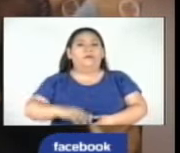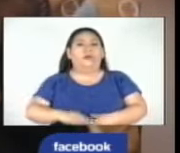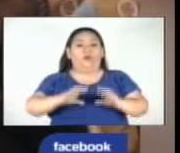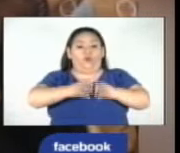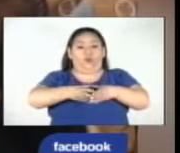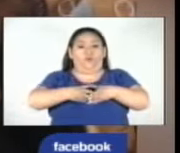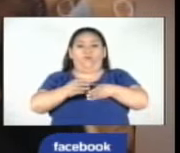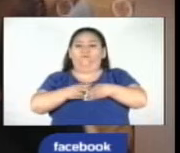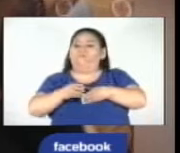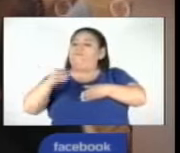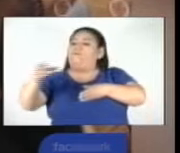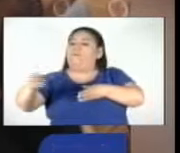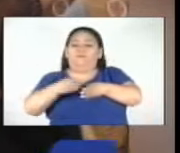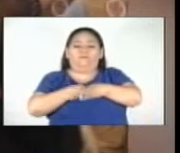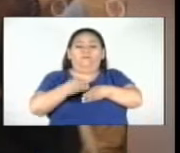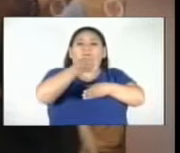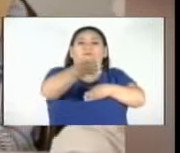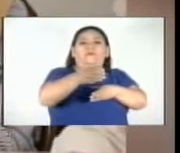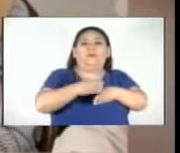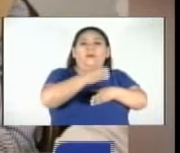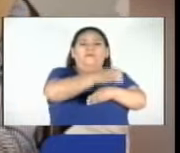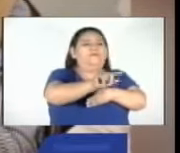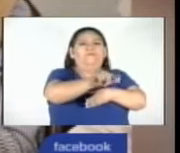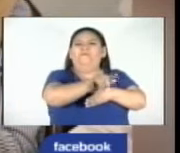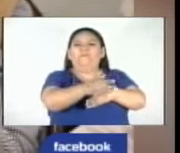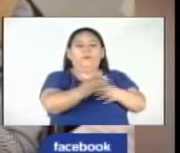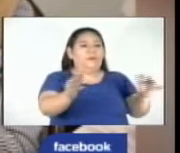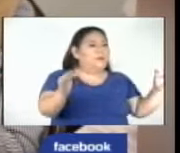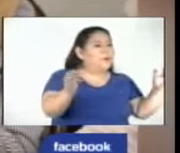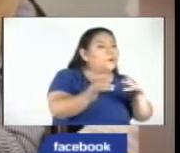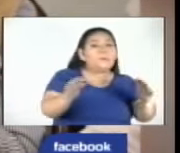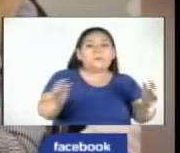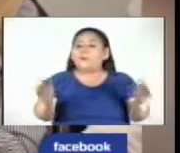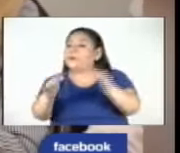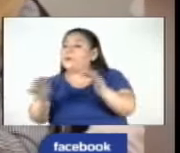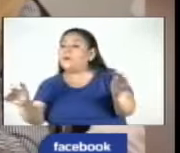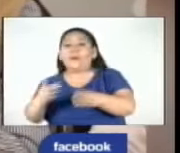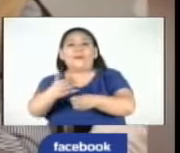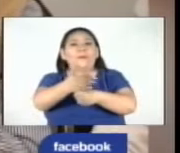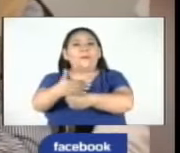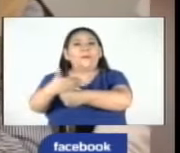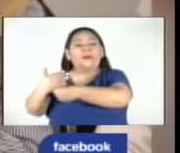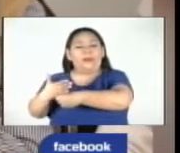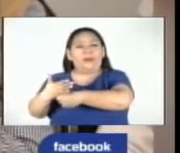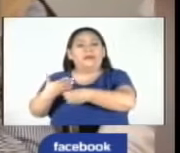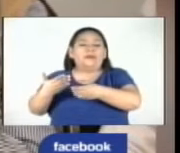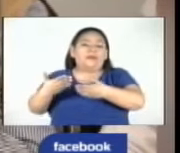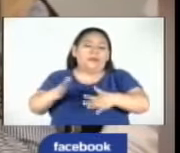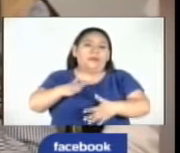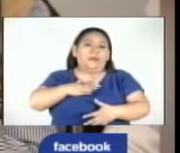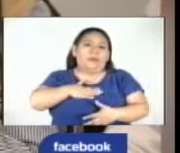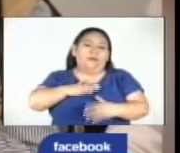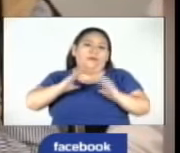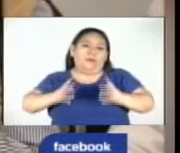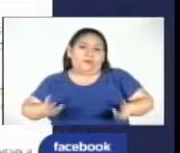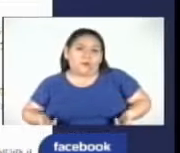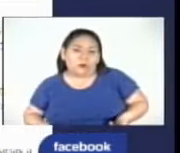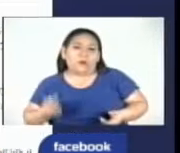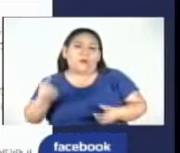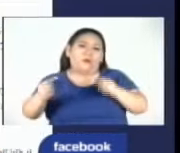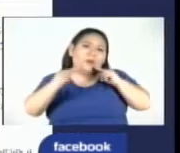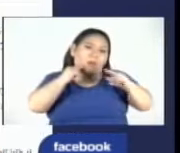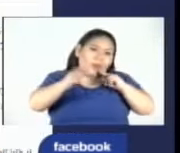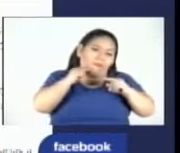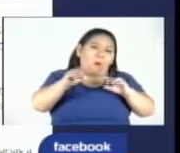despliegue, la misión se va a reunir con representantes de los diferentes partidos políticos, las autoridades electorales y de gobierno, y